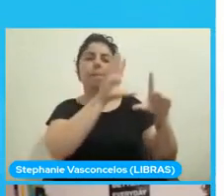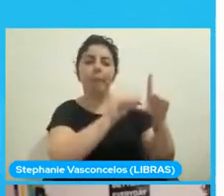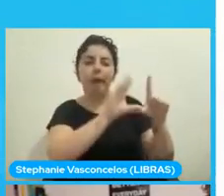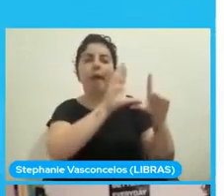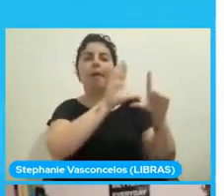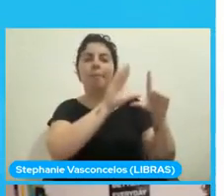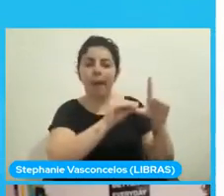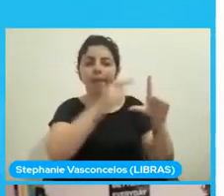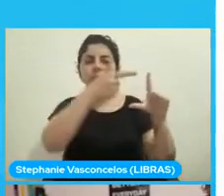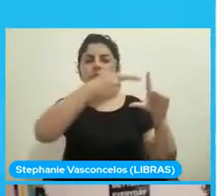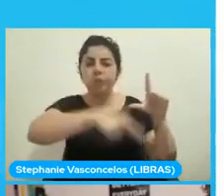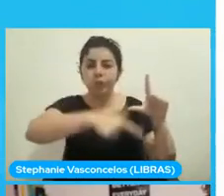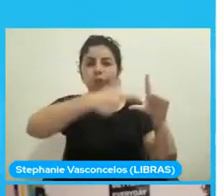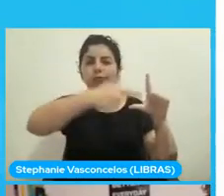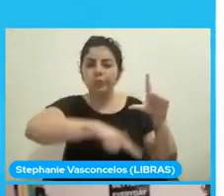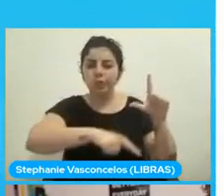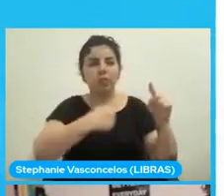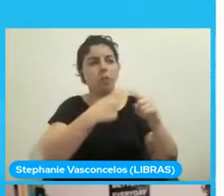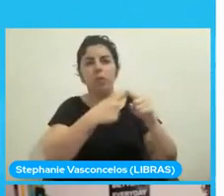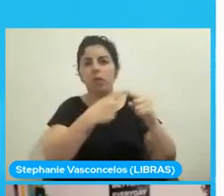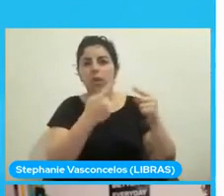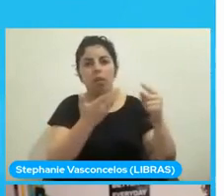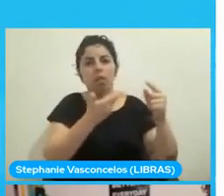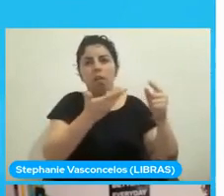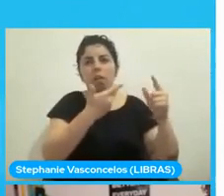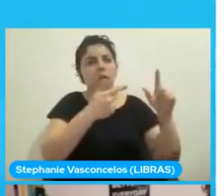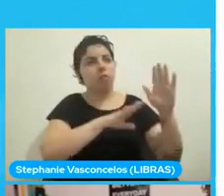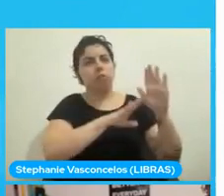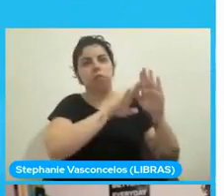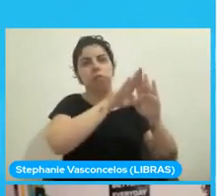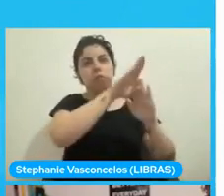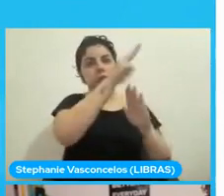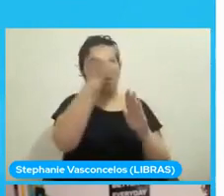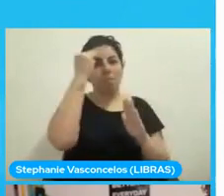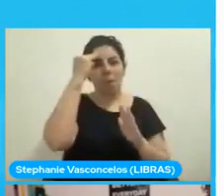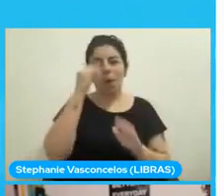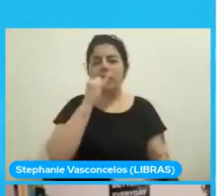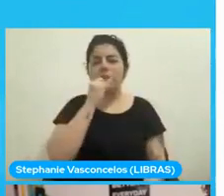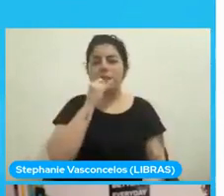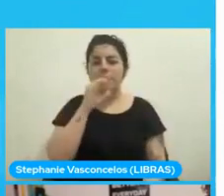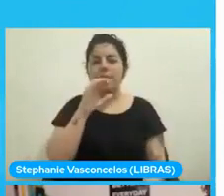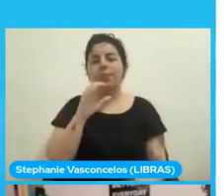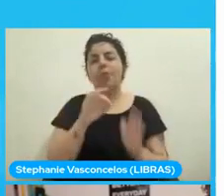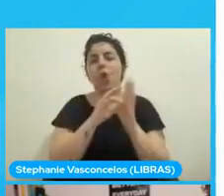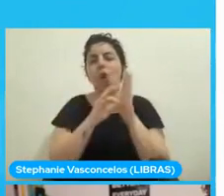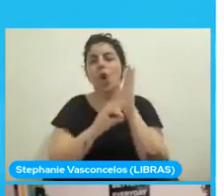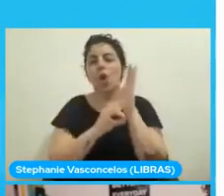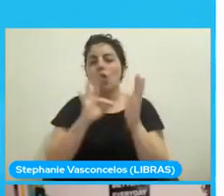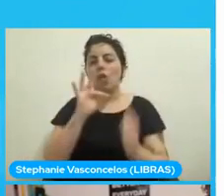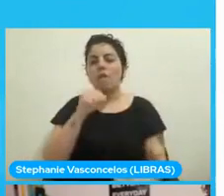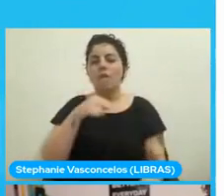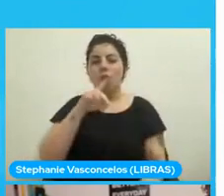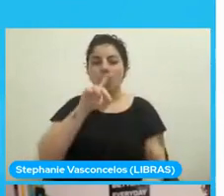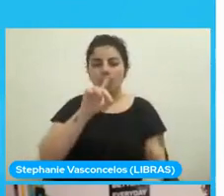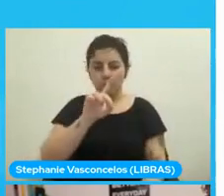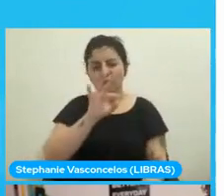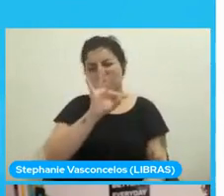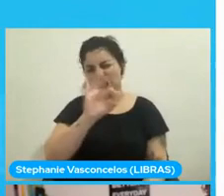Entonces, igual, esas aplicaciones que ya su código fuente estaba hecho, AutoCAD, tiene ya varios años,